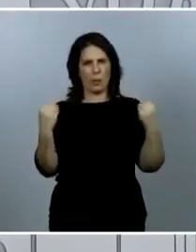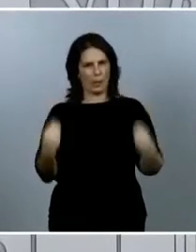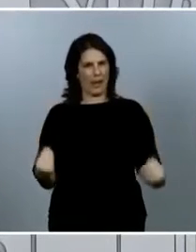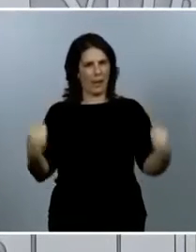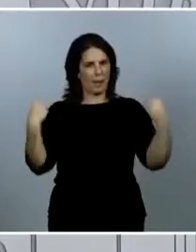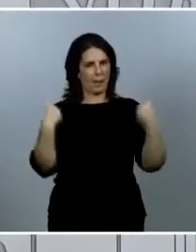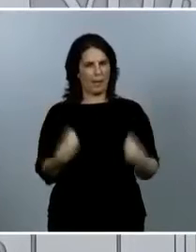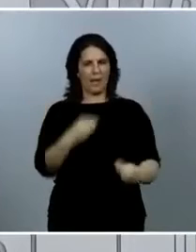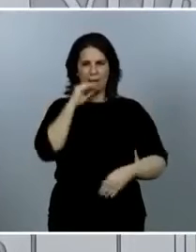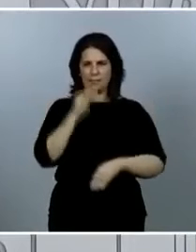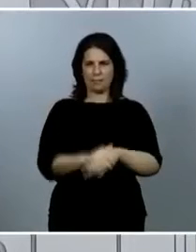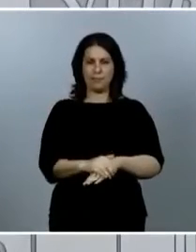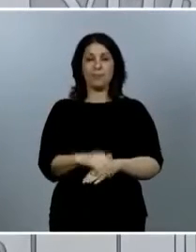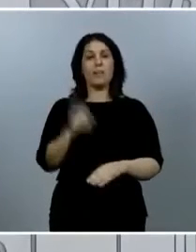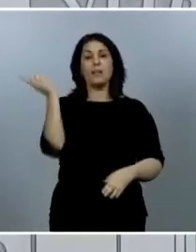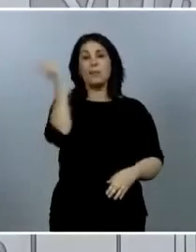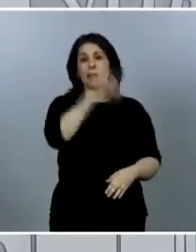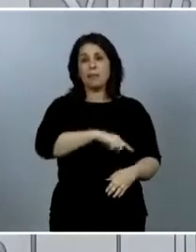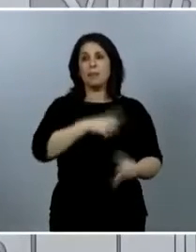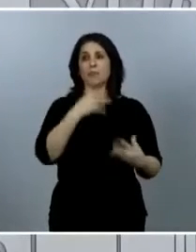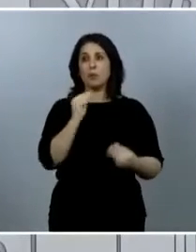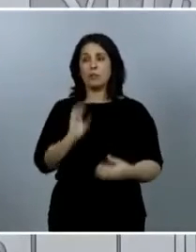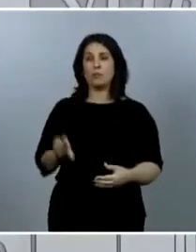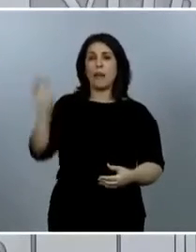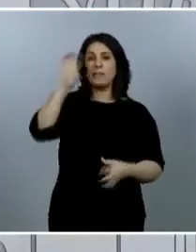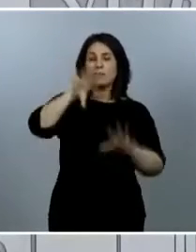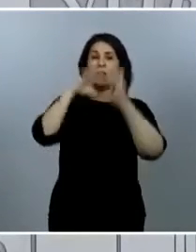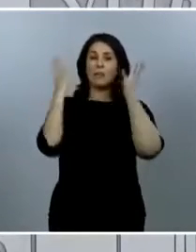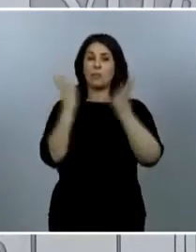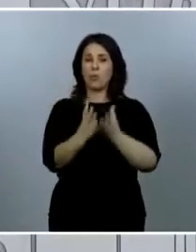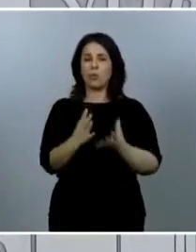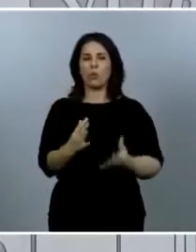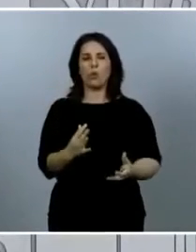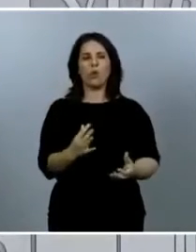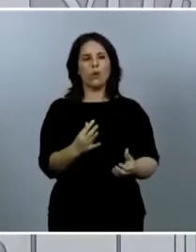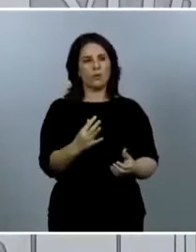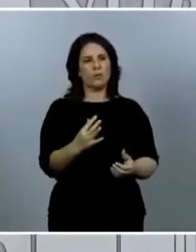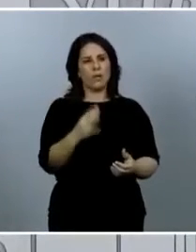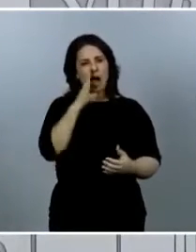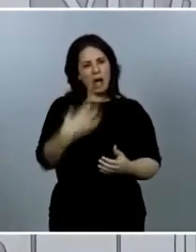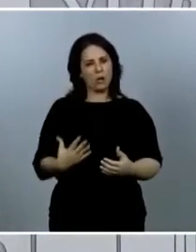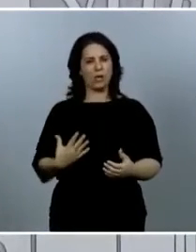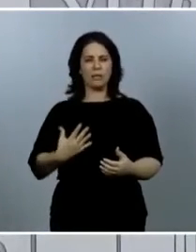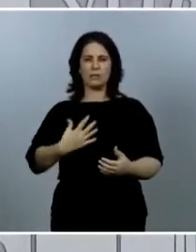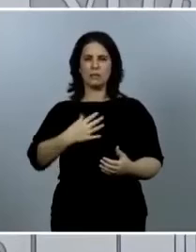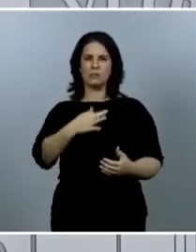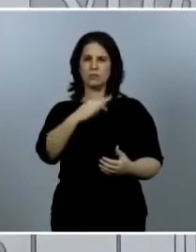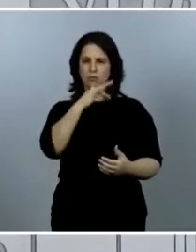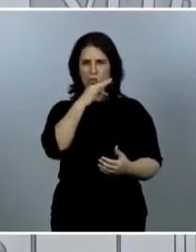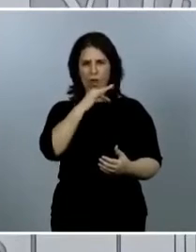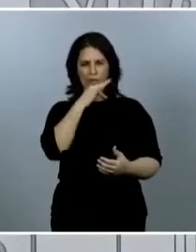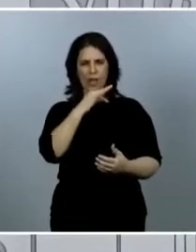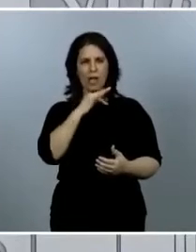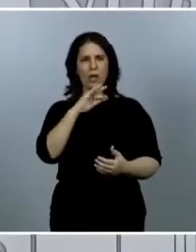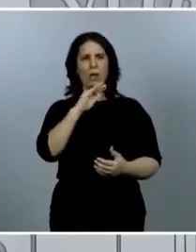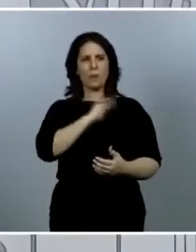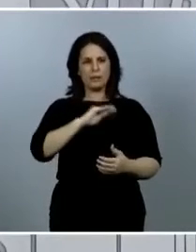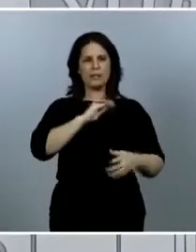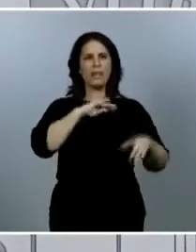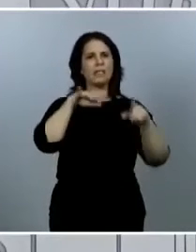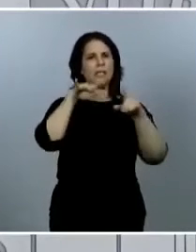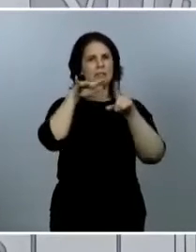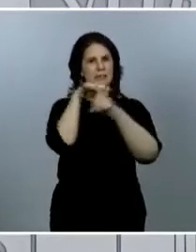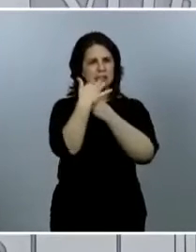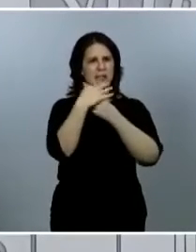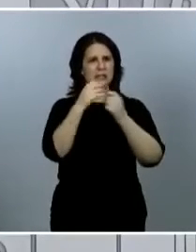hay muchos países en el mundo que están todavía con un incremento, con una fase de incremento de casos muy importante, de los